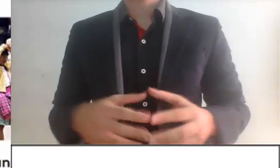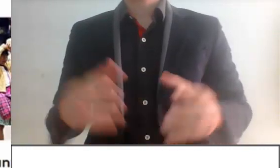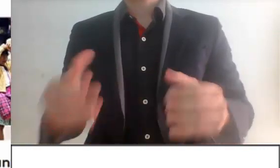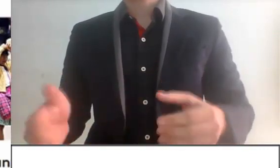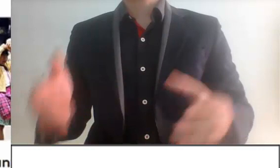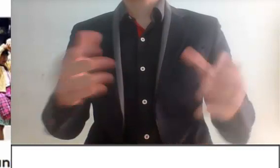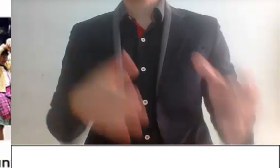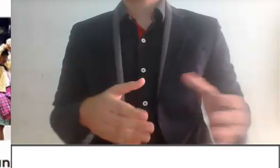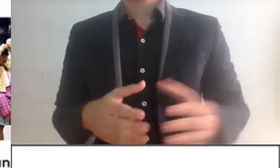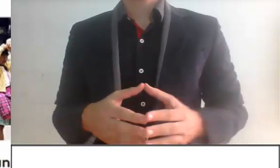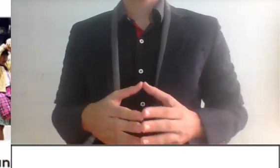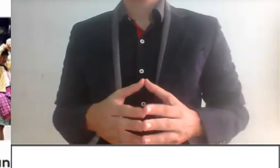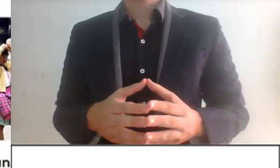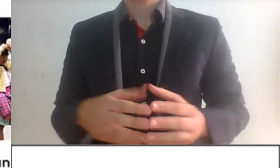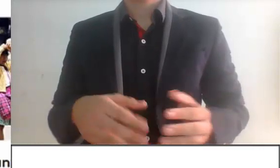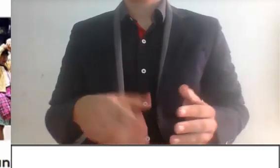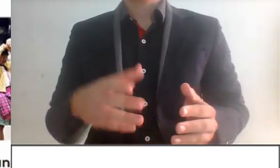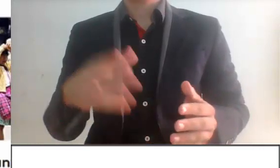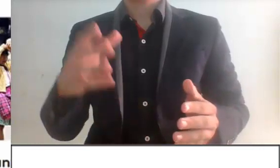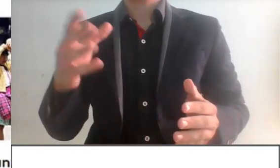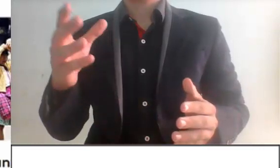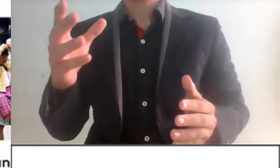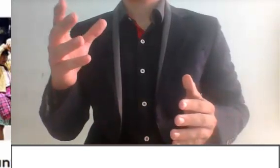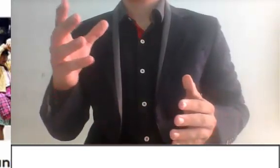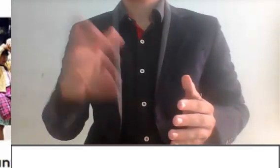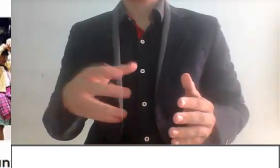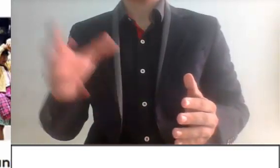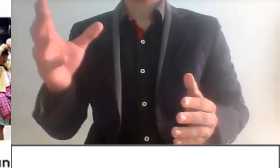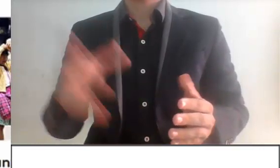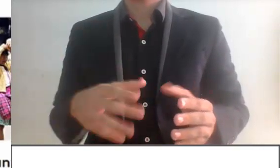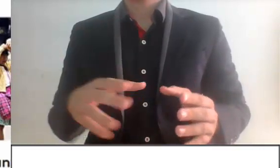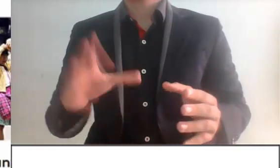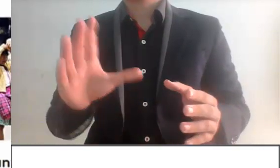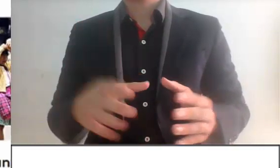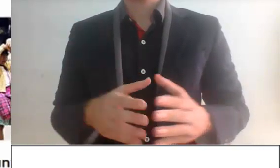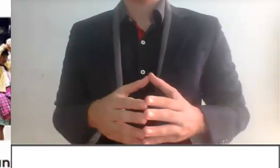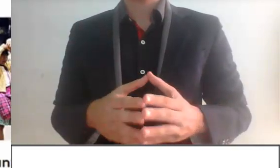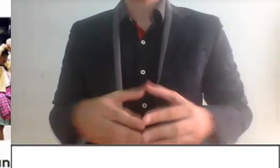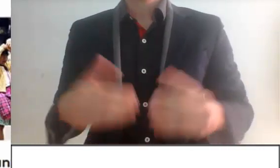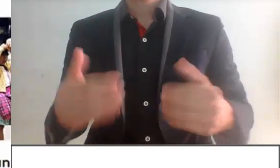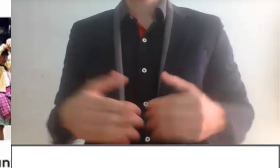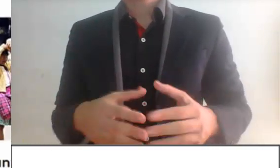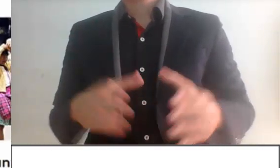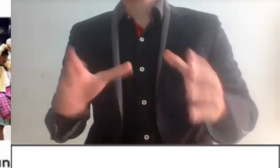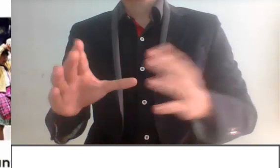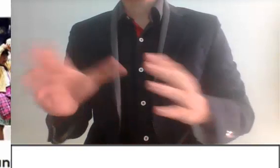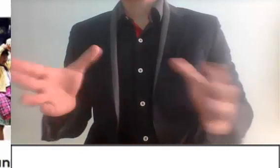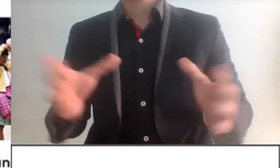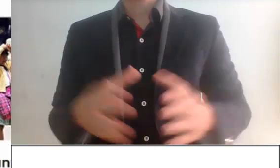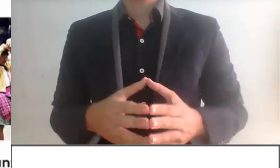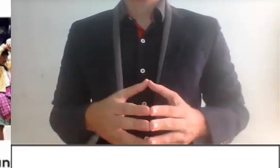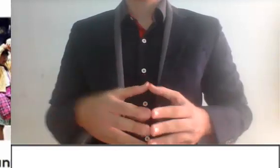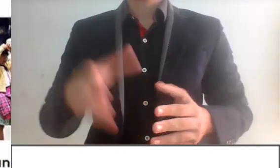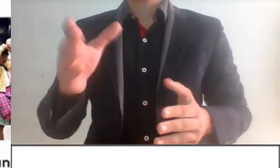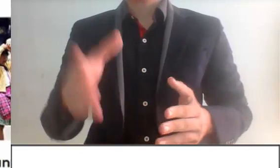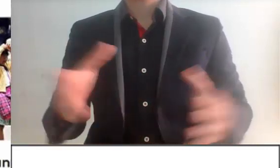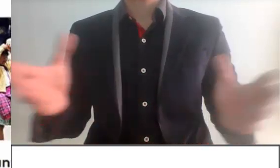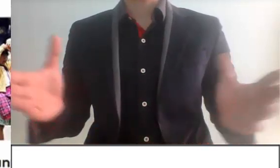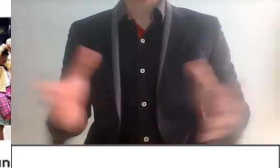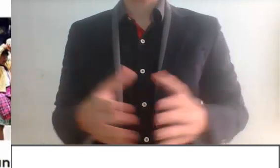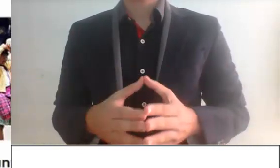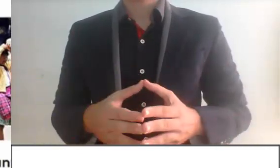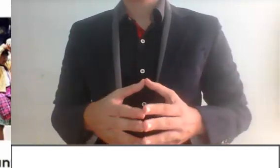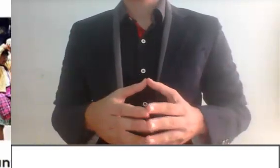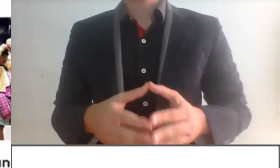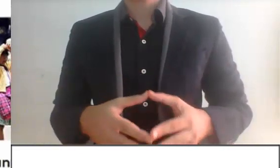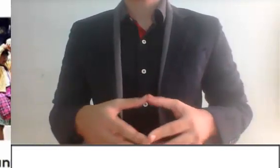lo mencionado. Yo en anteriores videos había dicho que era 49.7, 49. algo por ciento. Entonces, bueno, las cifras están por ahí. Está, digamos,